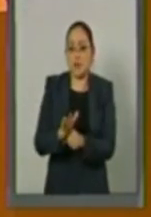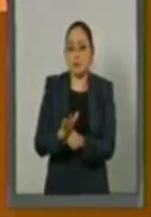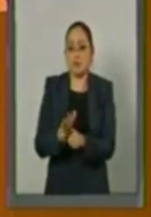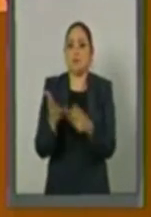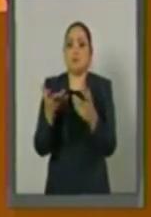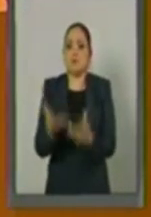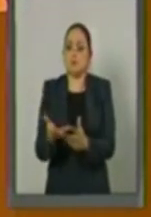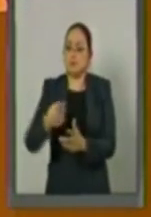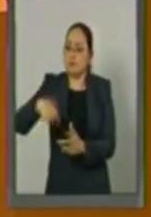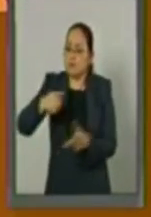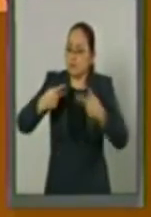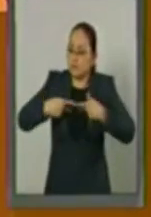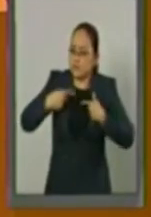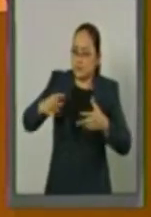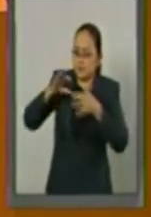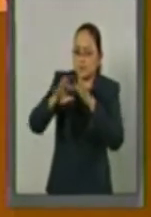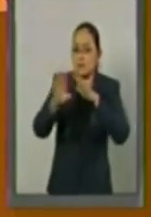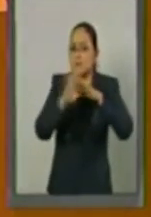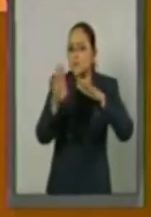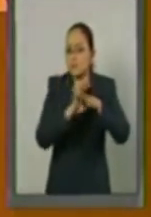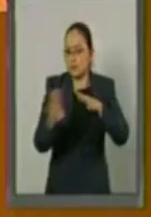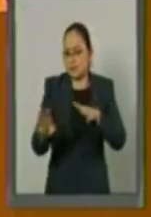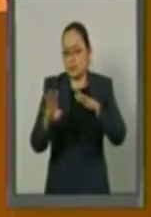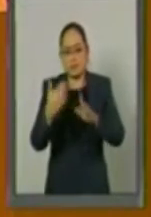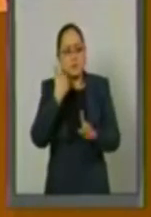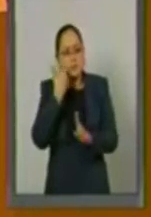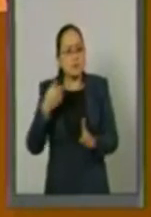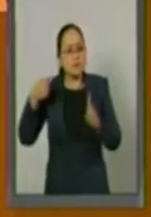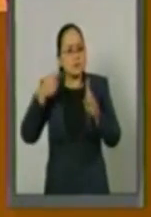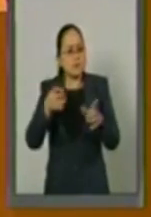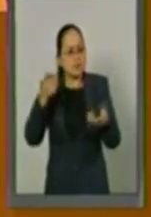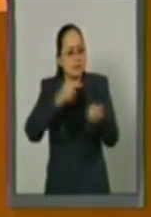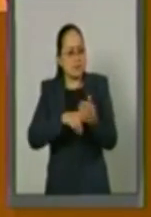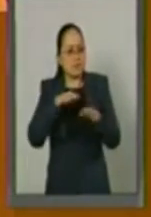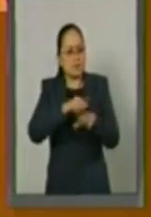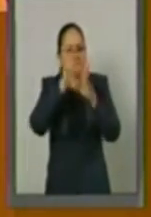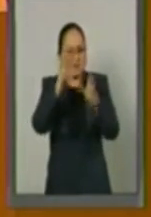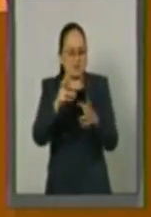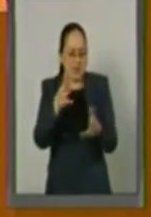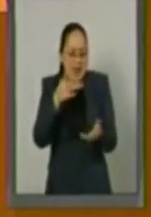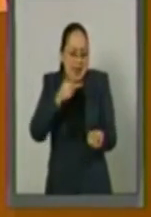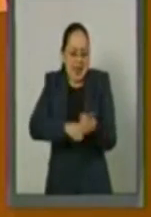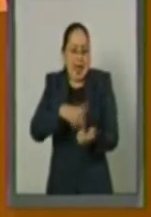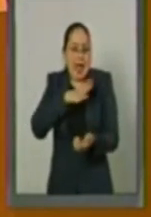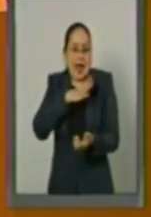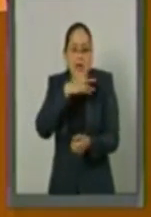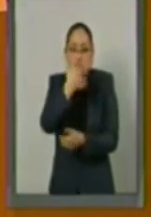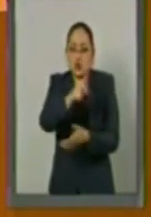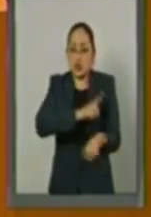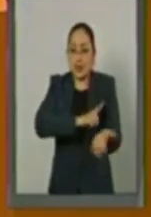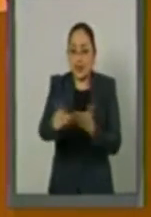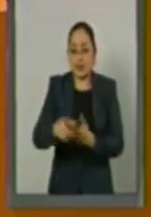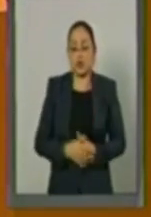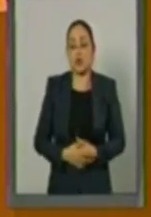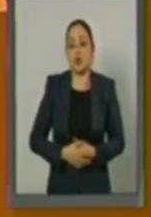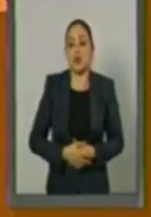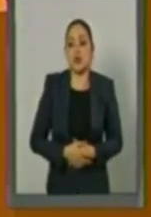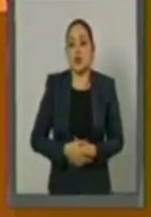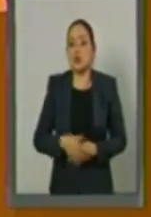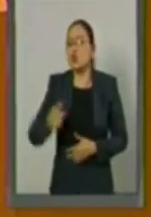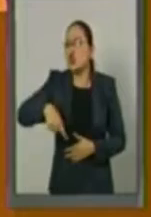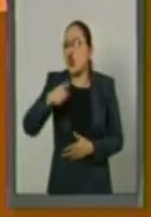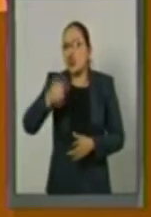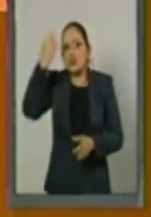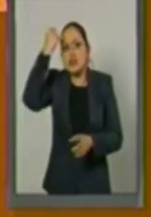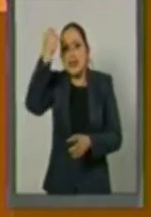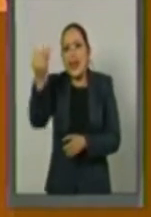a las personas migrantes como sujetos de derecho. Lo reitero, el estigma que